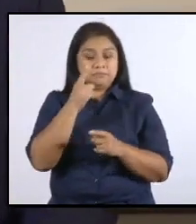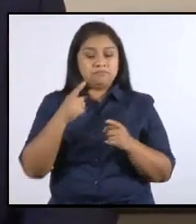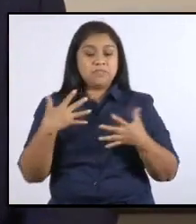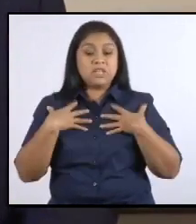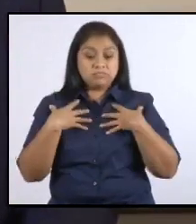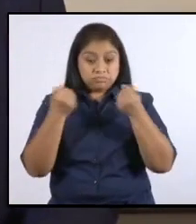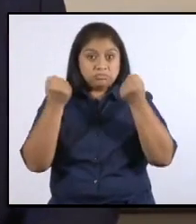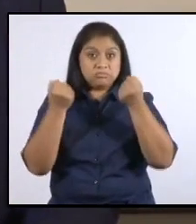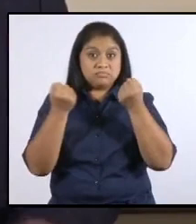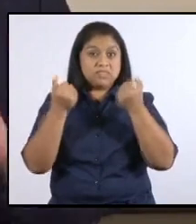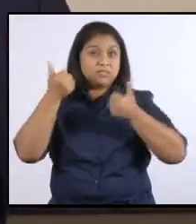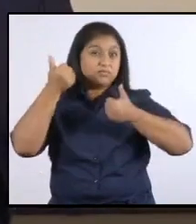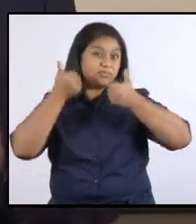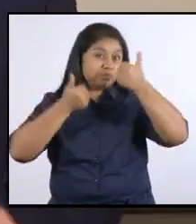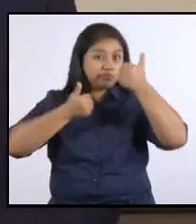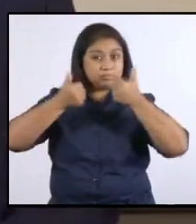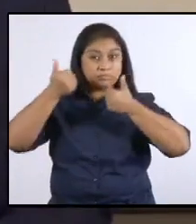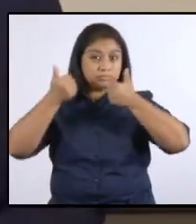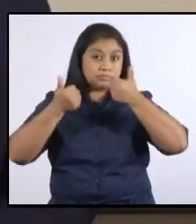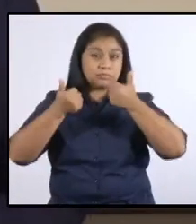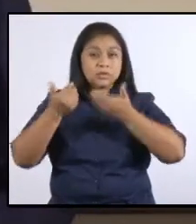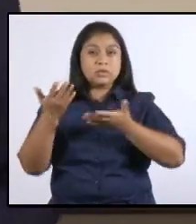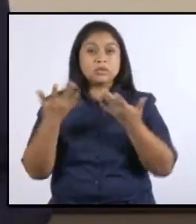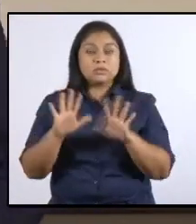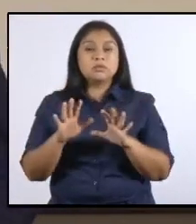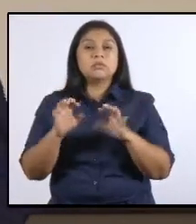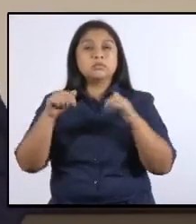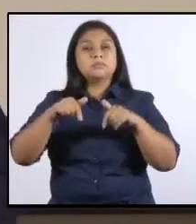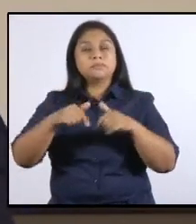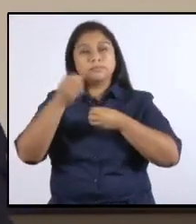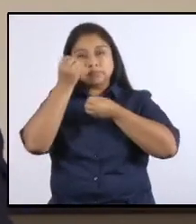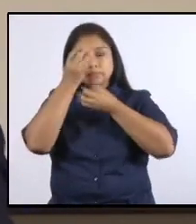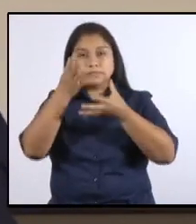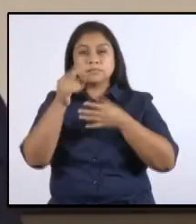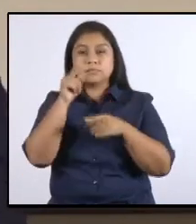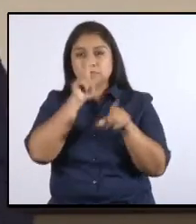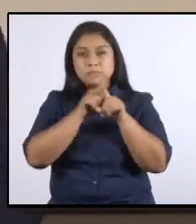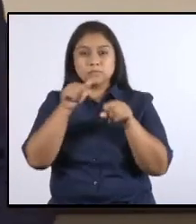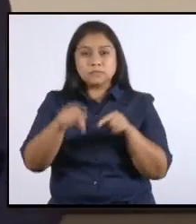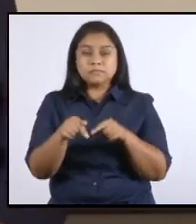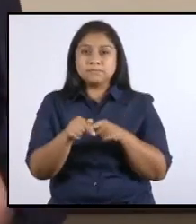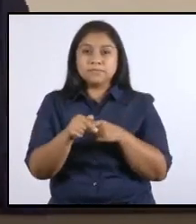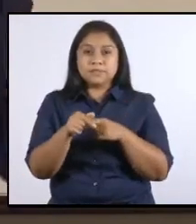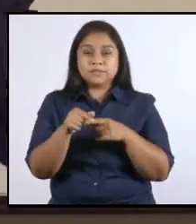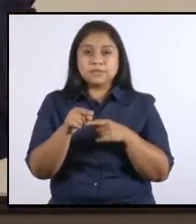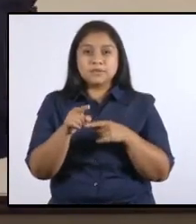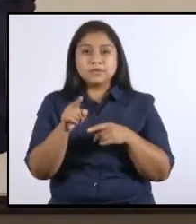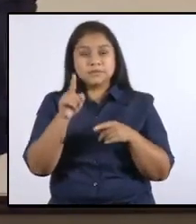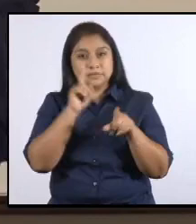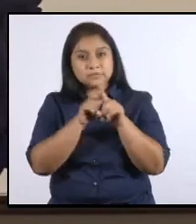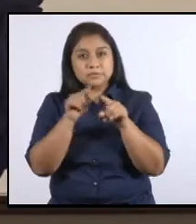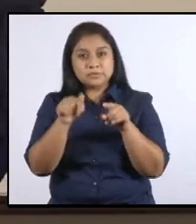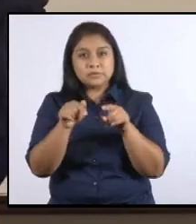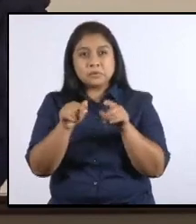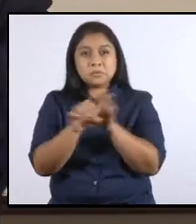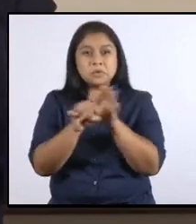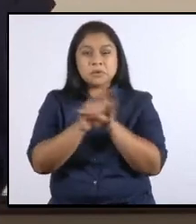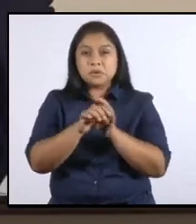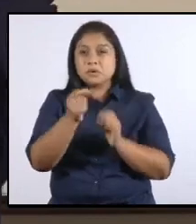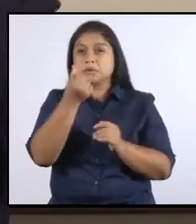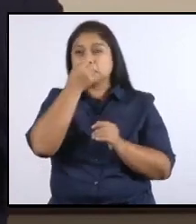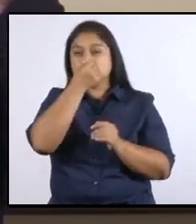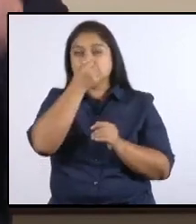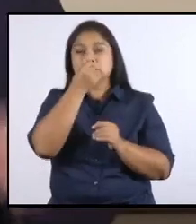en duda. Por ejemplo, quiero contarles que la presencia de coronavirus en la nariz y en la